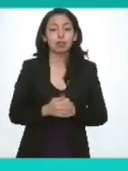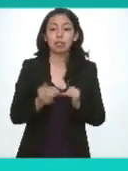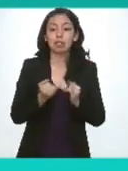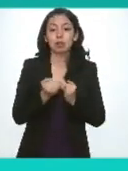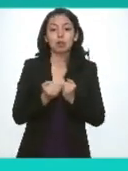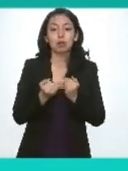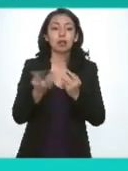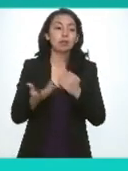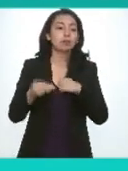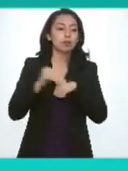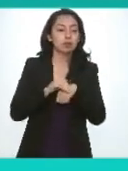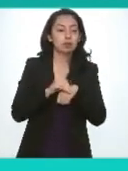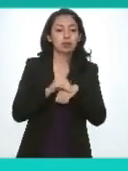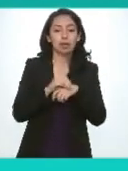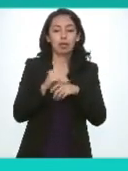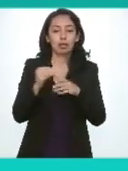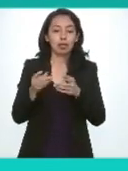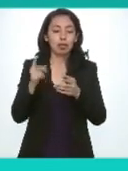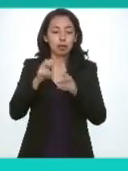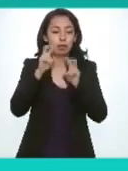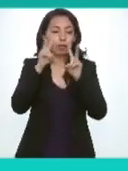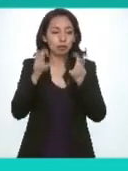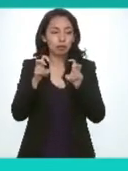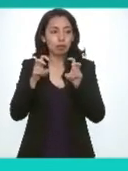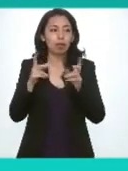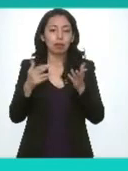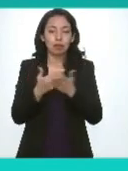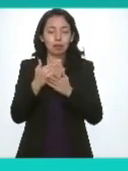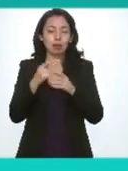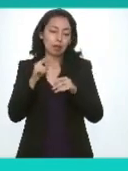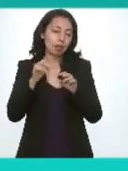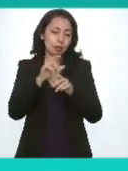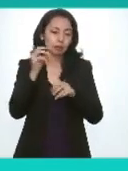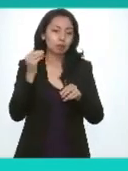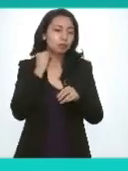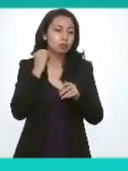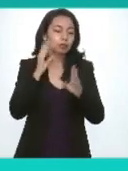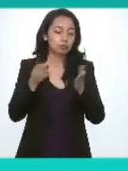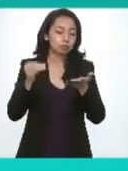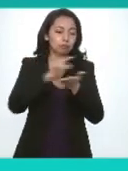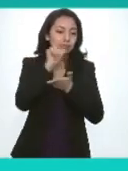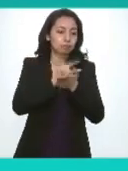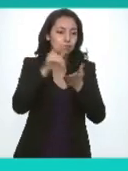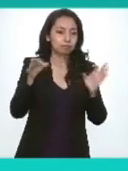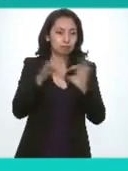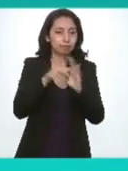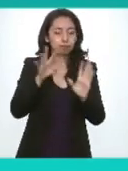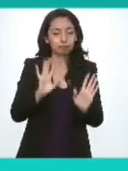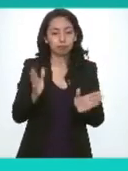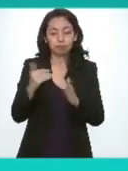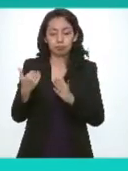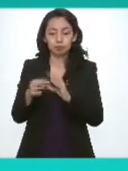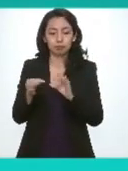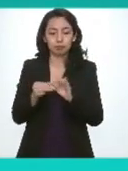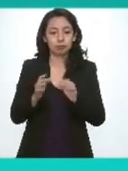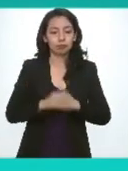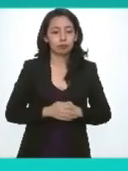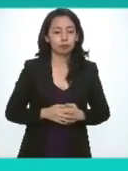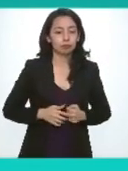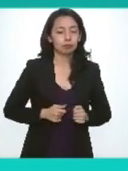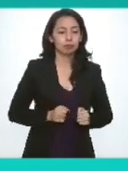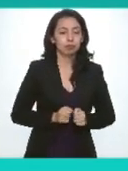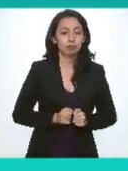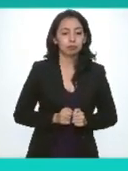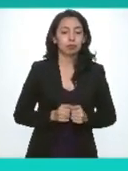el añadido de este apartado en el que será referencia a la naturaleza jurídica que se ha mencionado ya muchas gracias